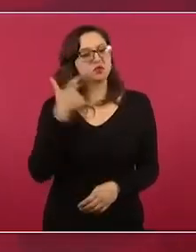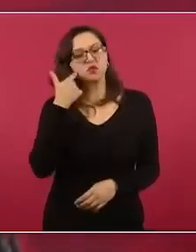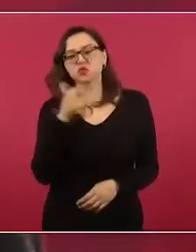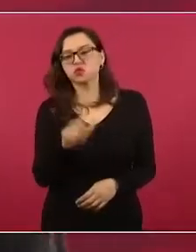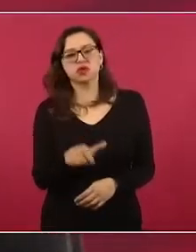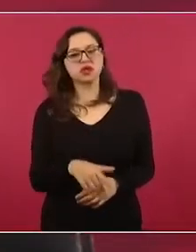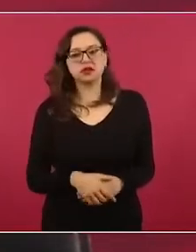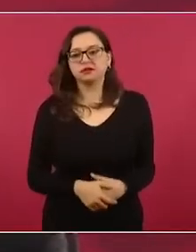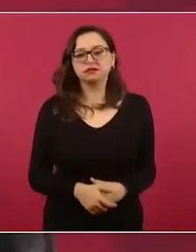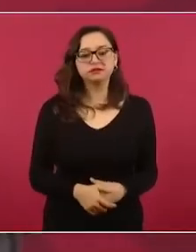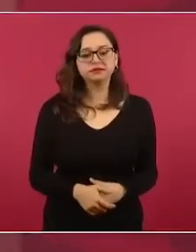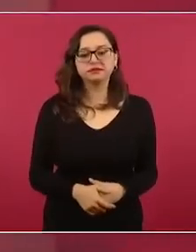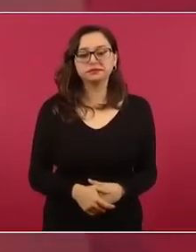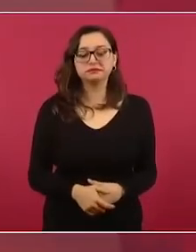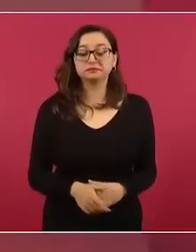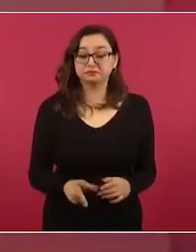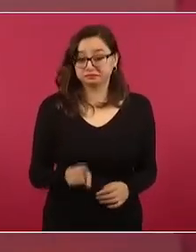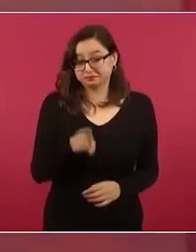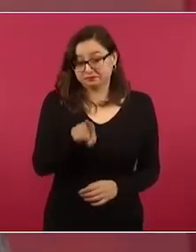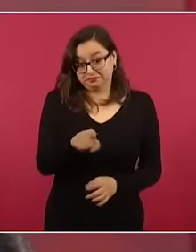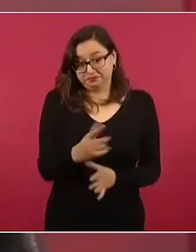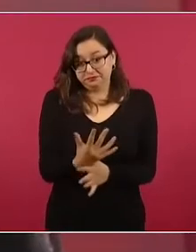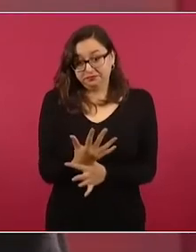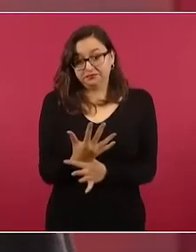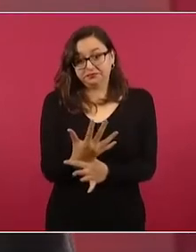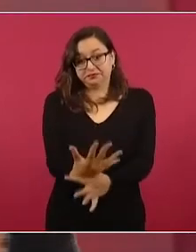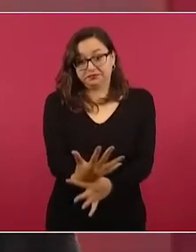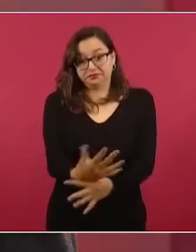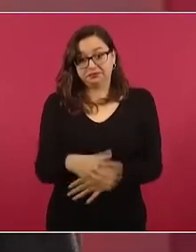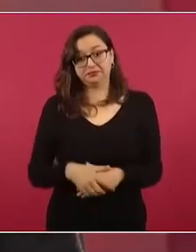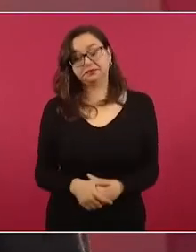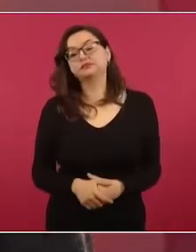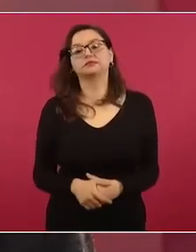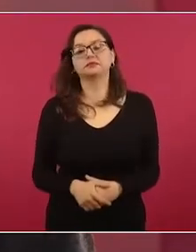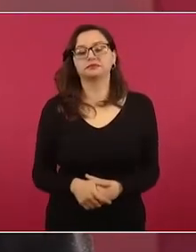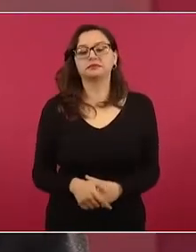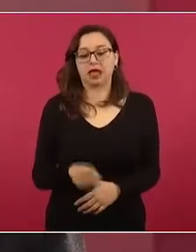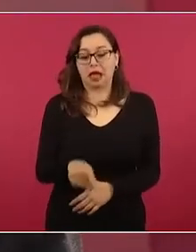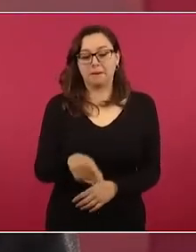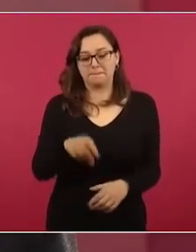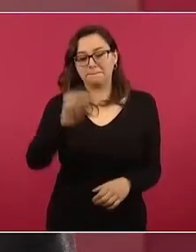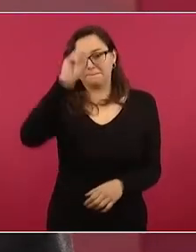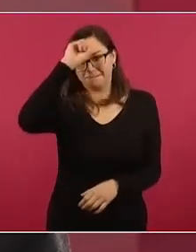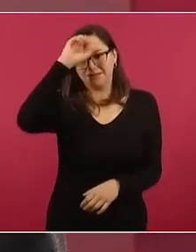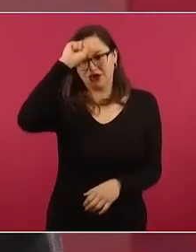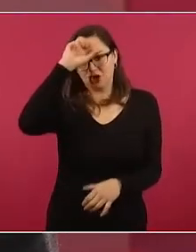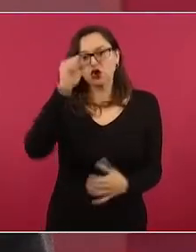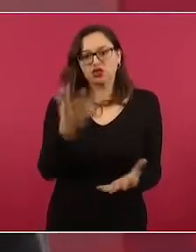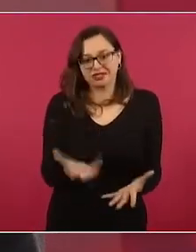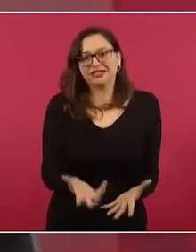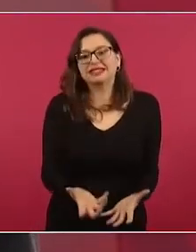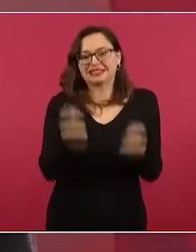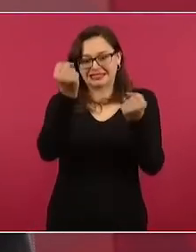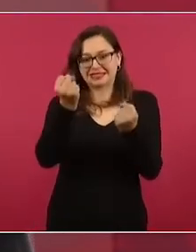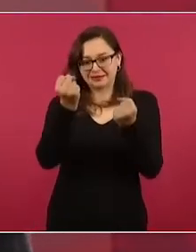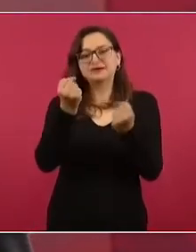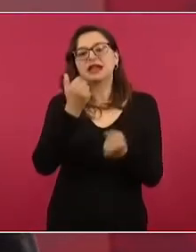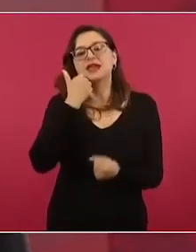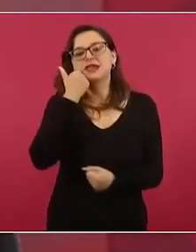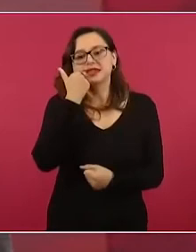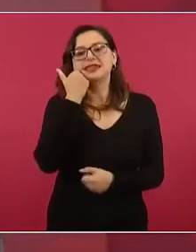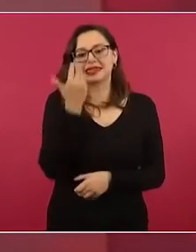Ellos no están de acuerdo, no es que no quieran rescatar a sus familiares,